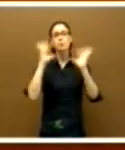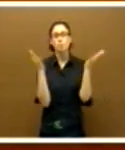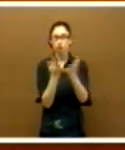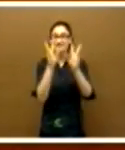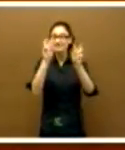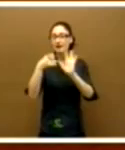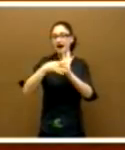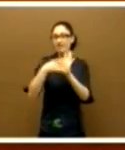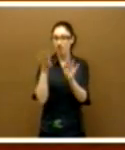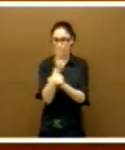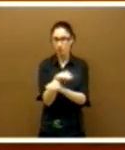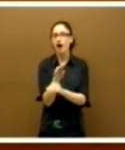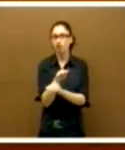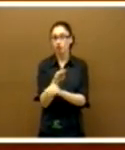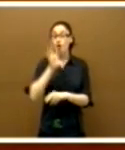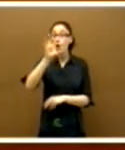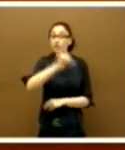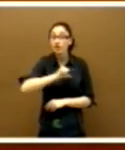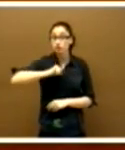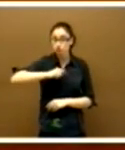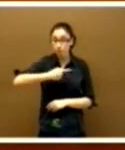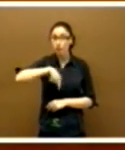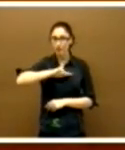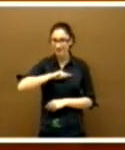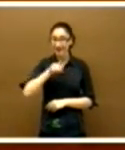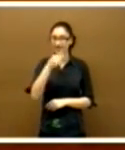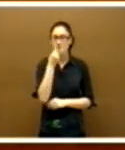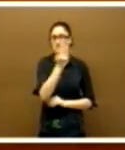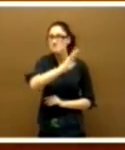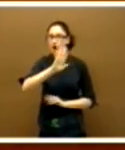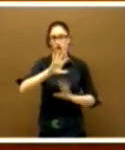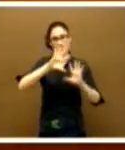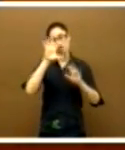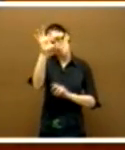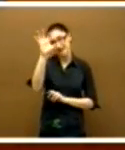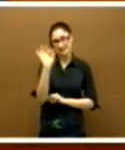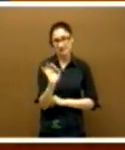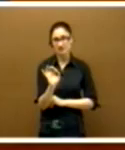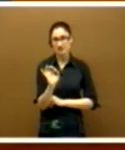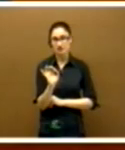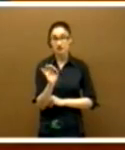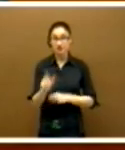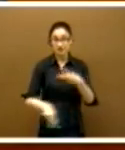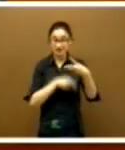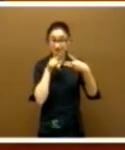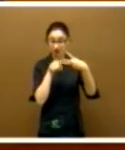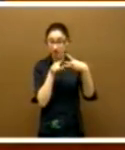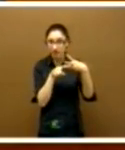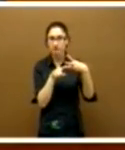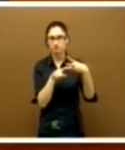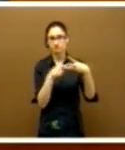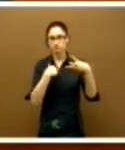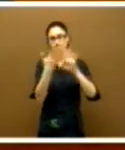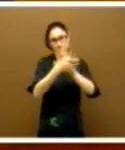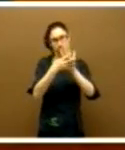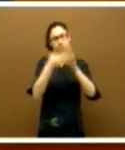cuidados y que nuestra comunidad es una de las mejores del país. Y el tercer y último aspecto por el que